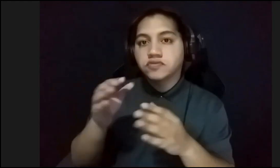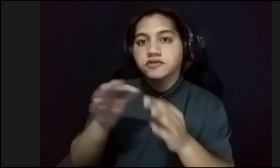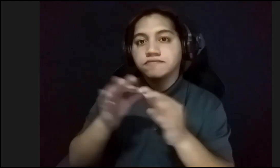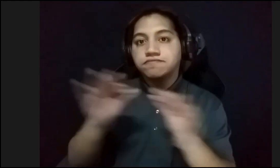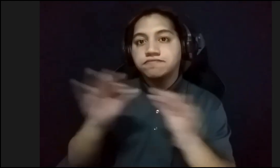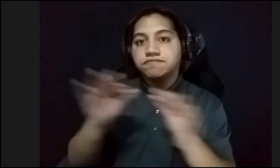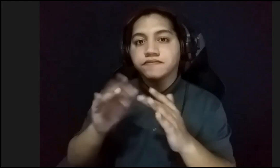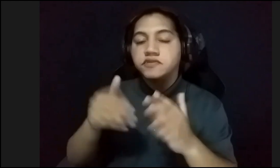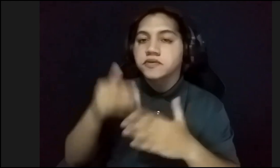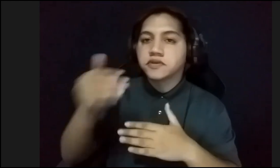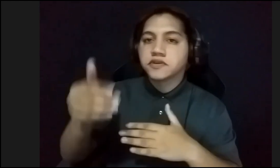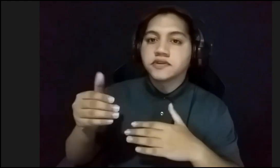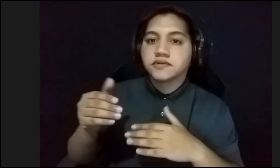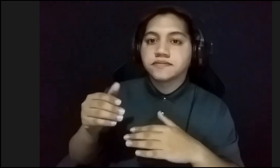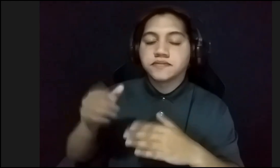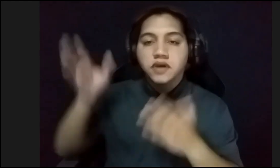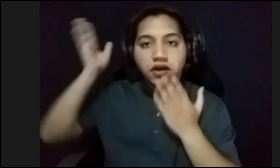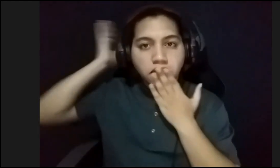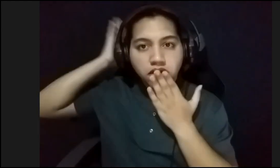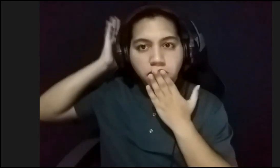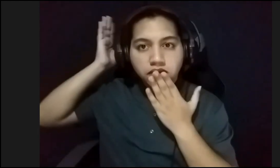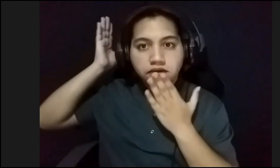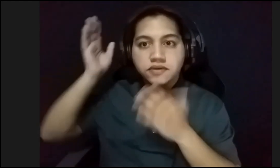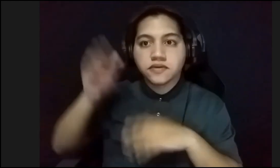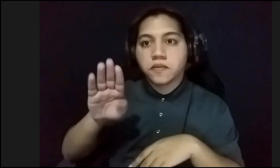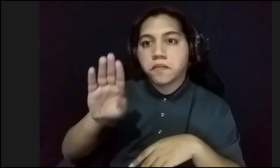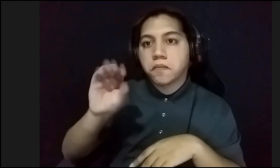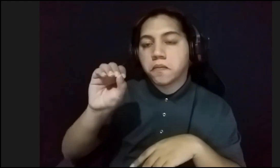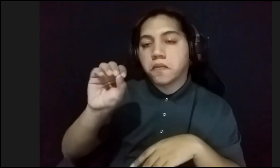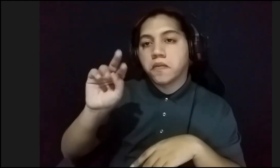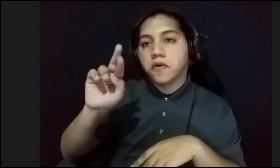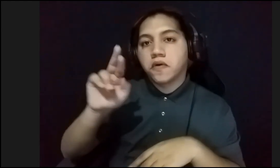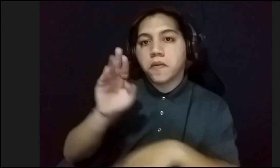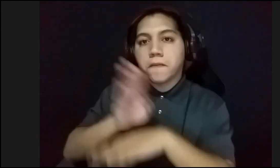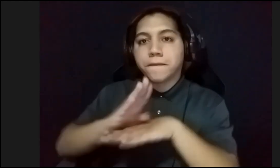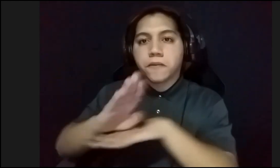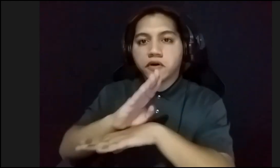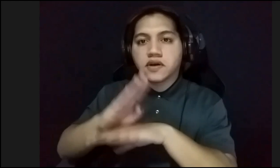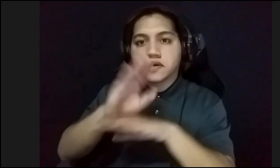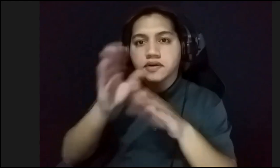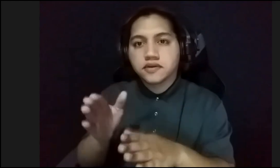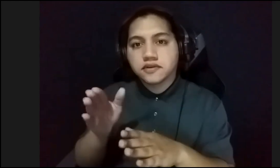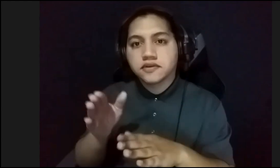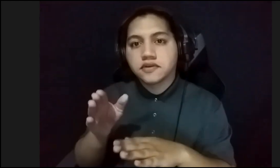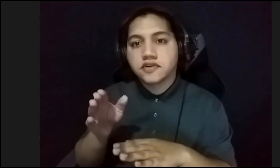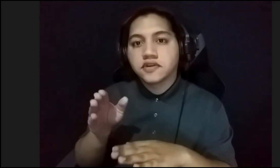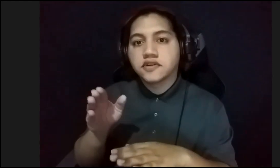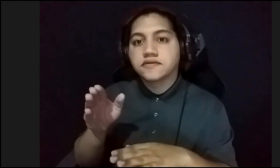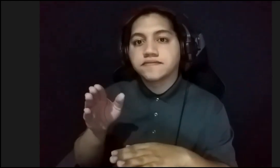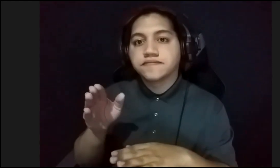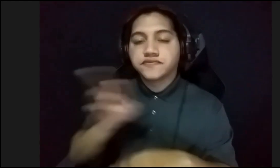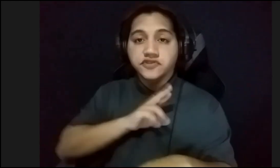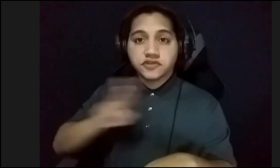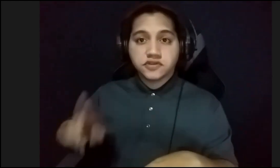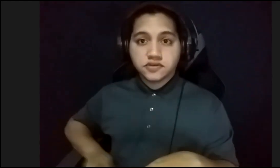titula El Indio Borincano y el Rey Emperador, un encuentro para